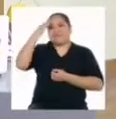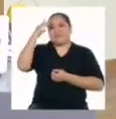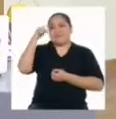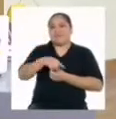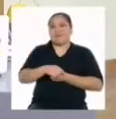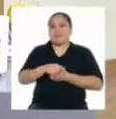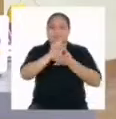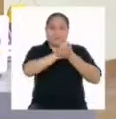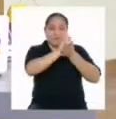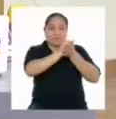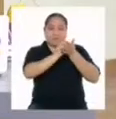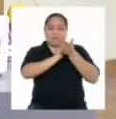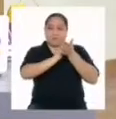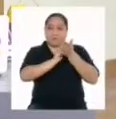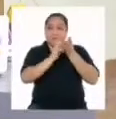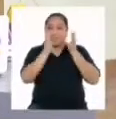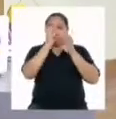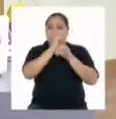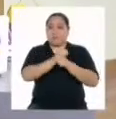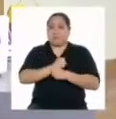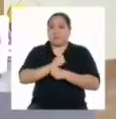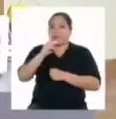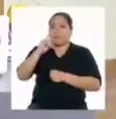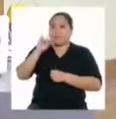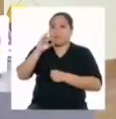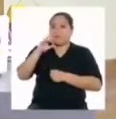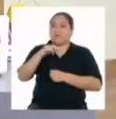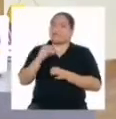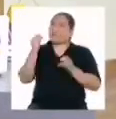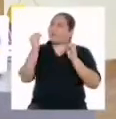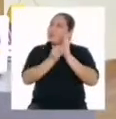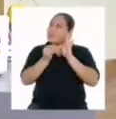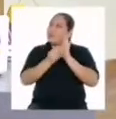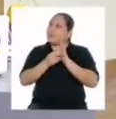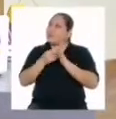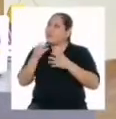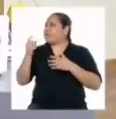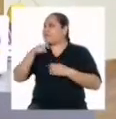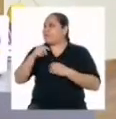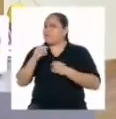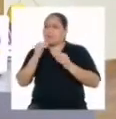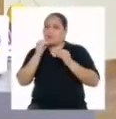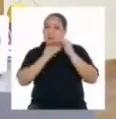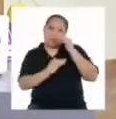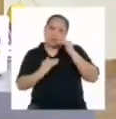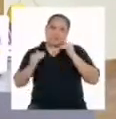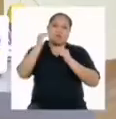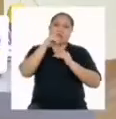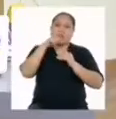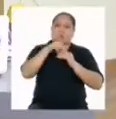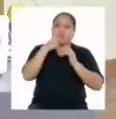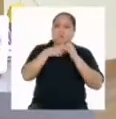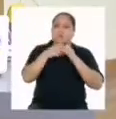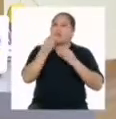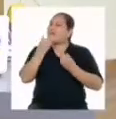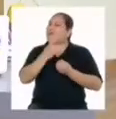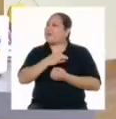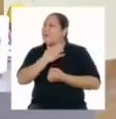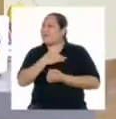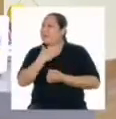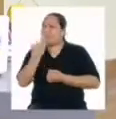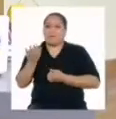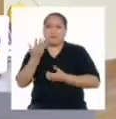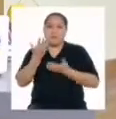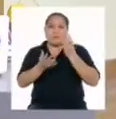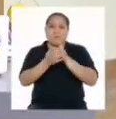En las reseñas de nuestro diario de pasatiempos podemos incluir si hemos tenido que superar algún obstáculo y cómo eso nos ha hecho sentir